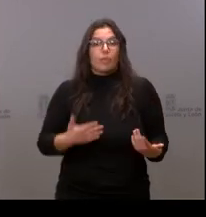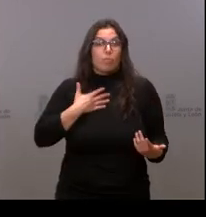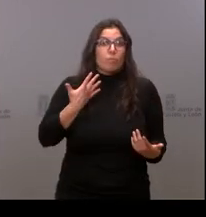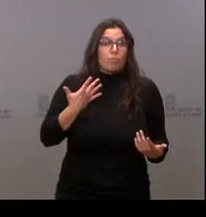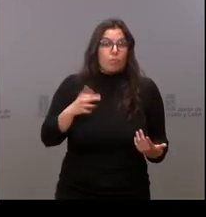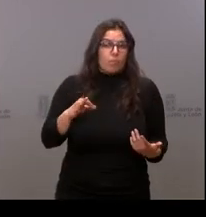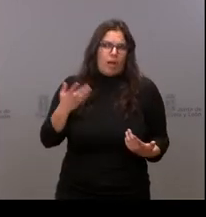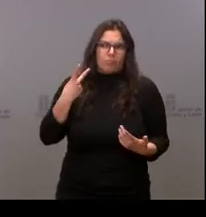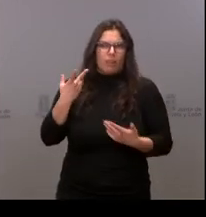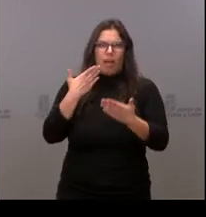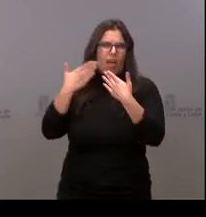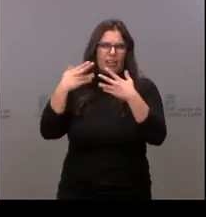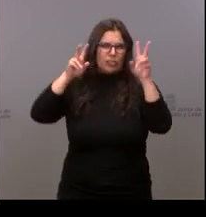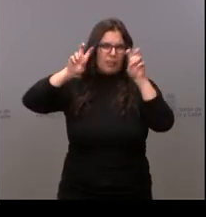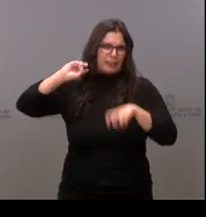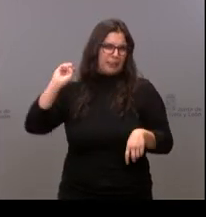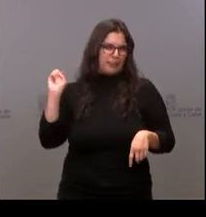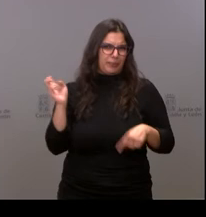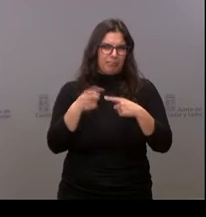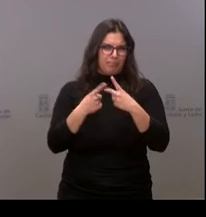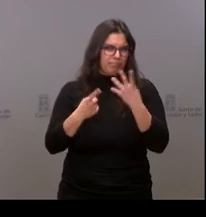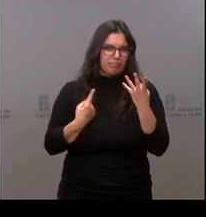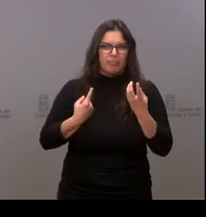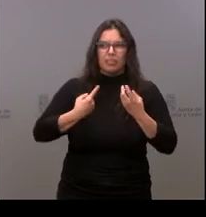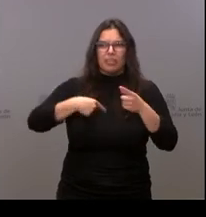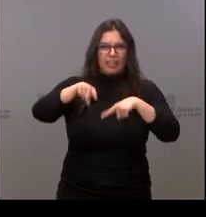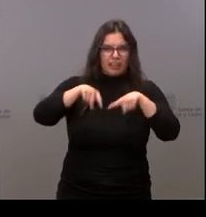Estuvimos hablando de varios temas, infraestructuras,